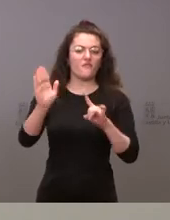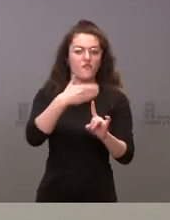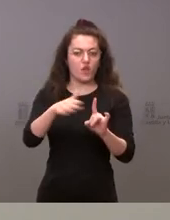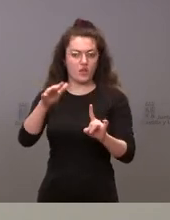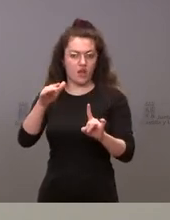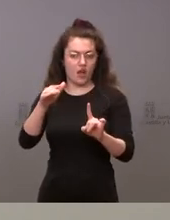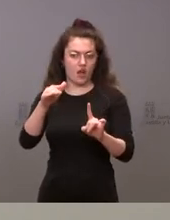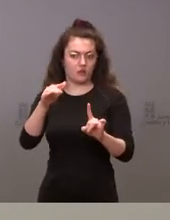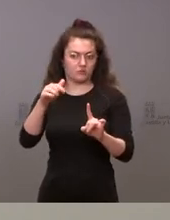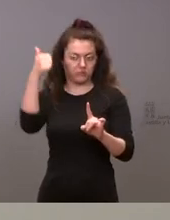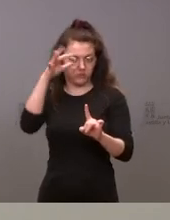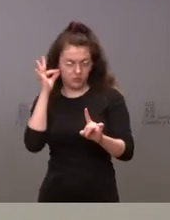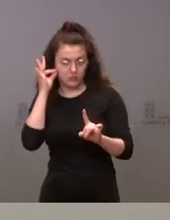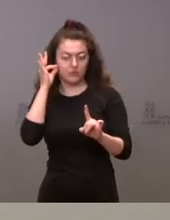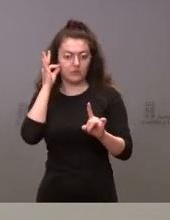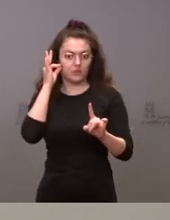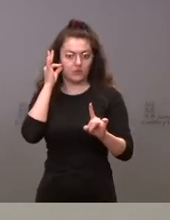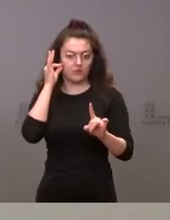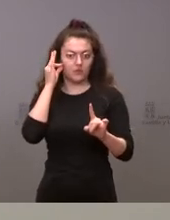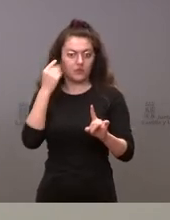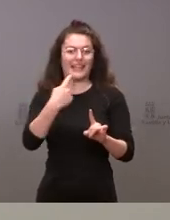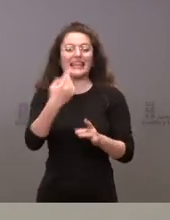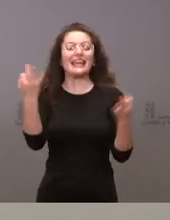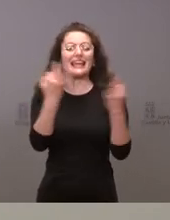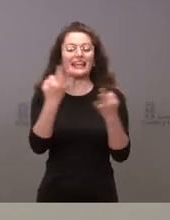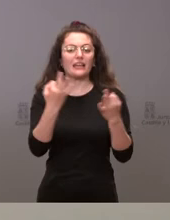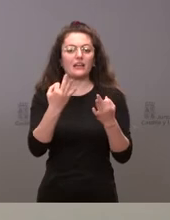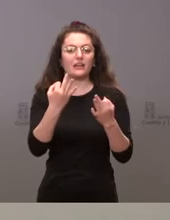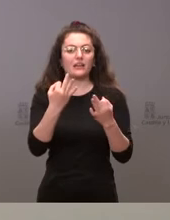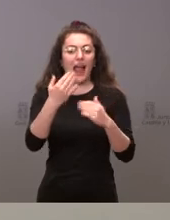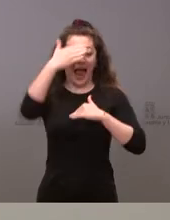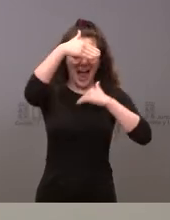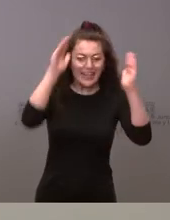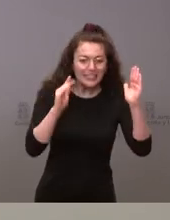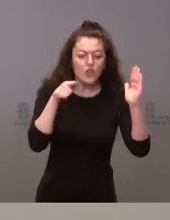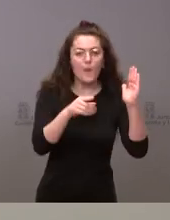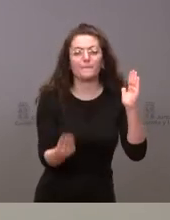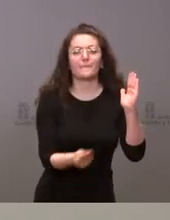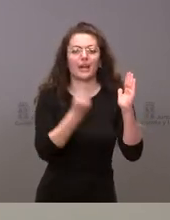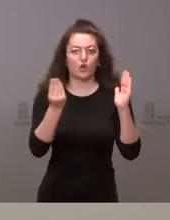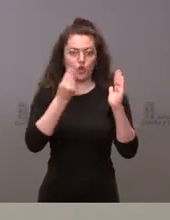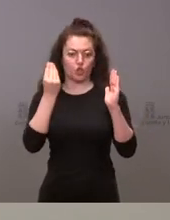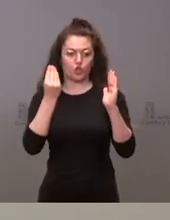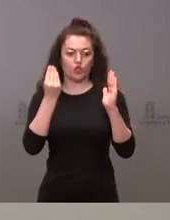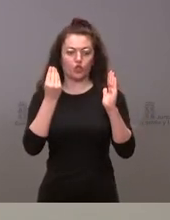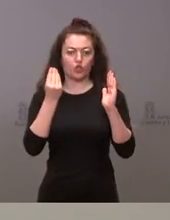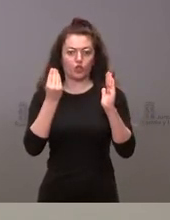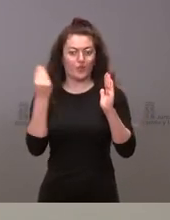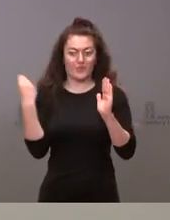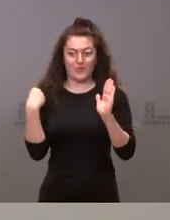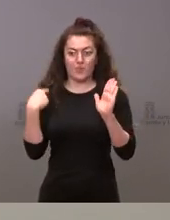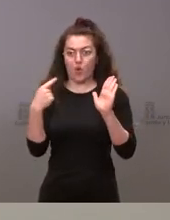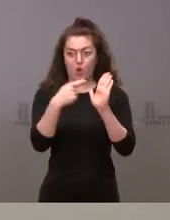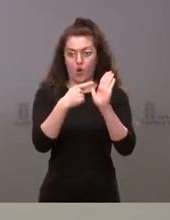decir que mejoraremos la atención en relación con las víctimas de violencia también hacia la mujer como dice expresamente